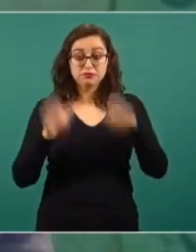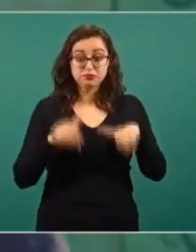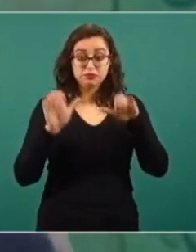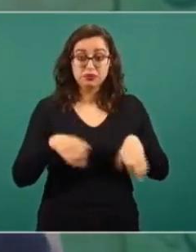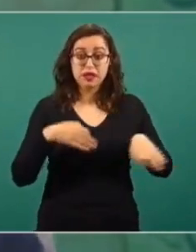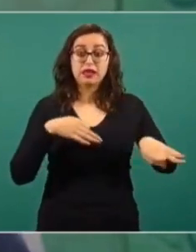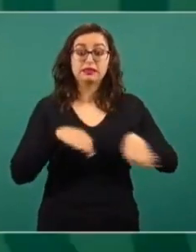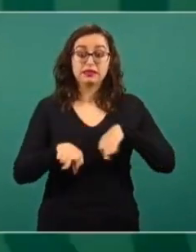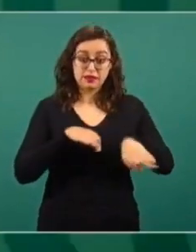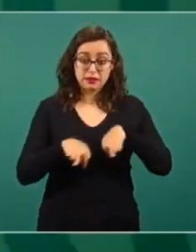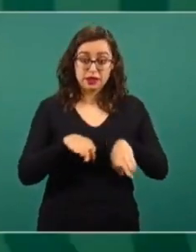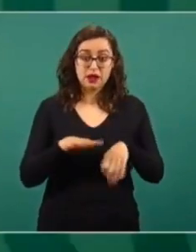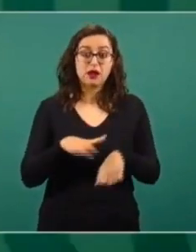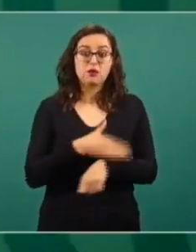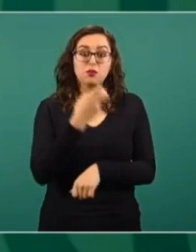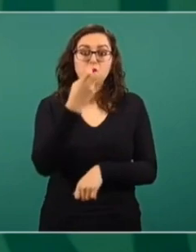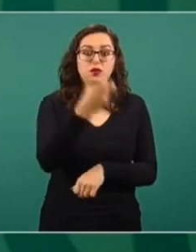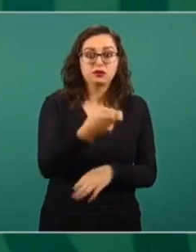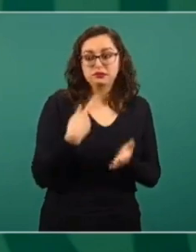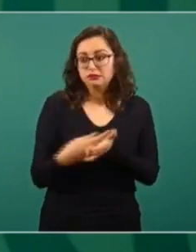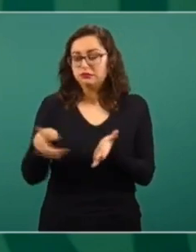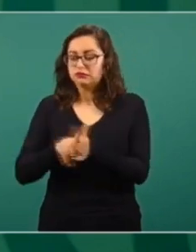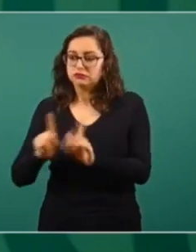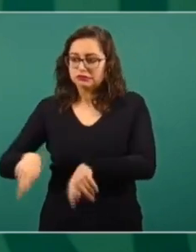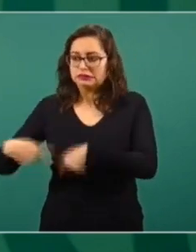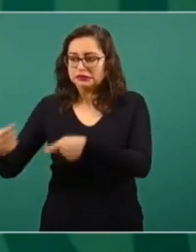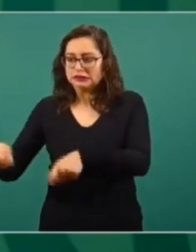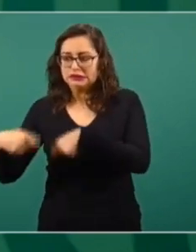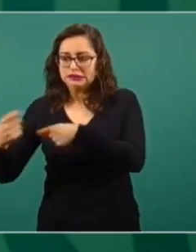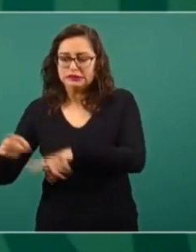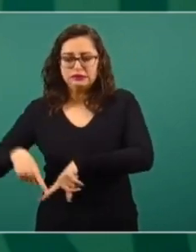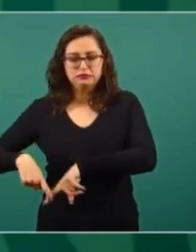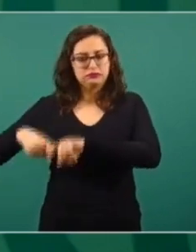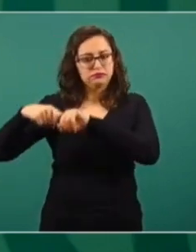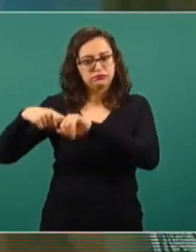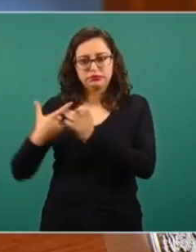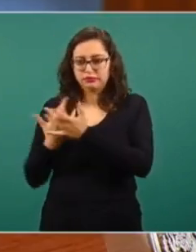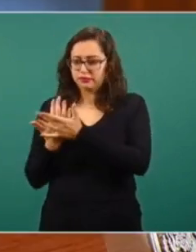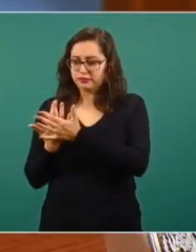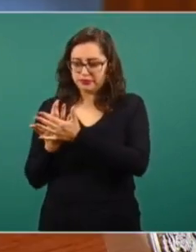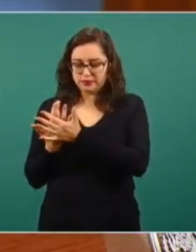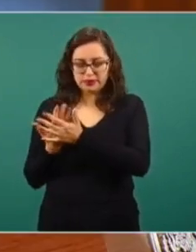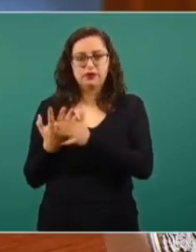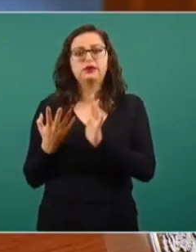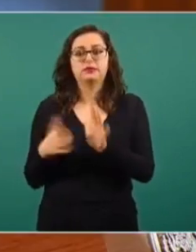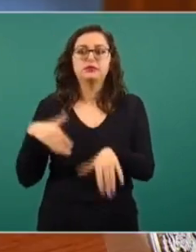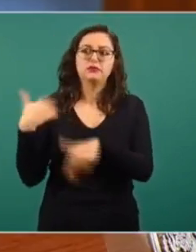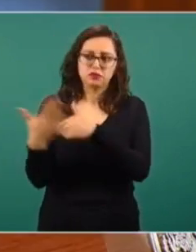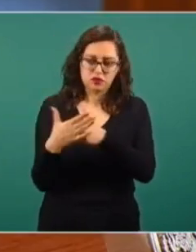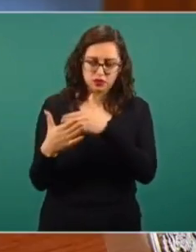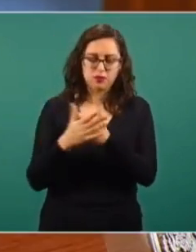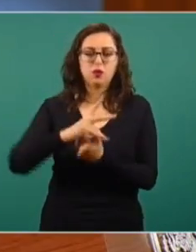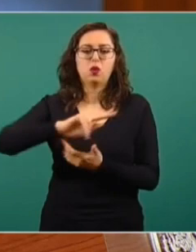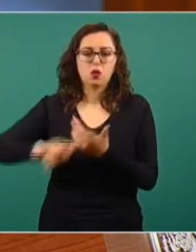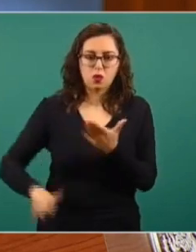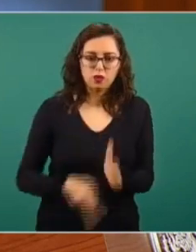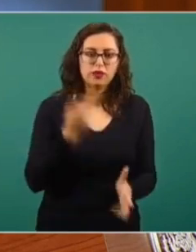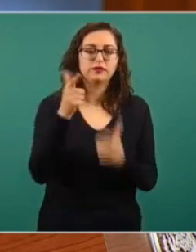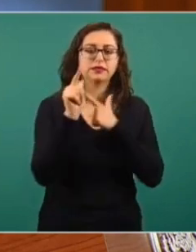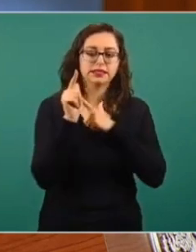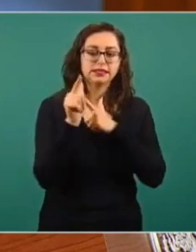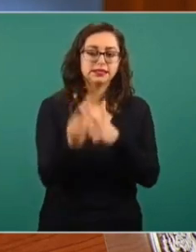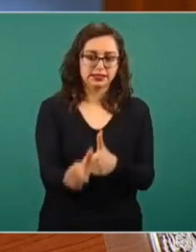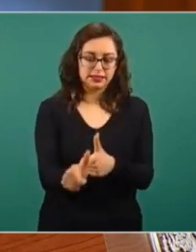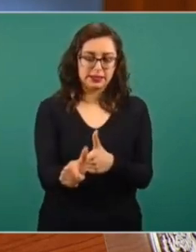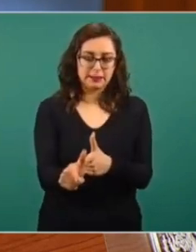Entonces, por eso se detuvo el proceso de basificación, pero lo vamos a hacer y se